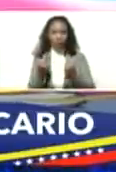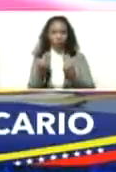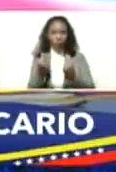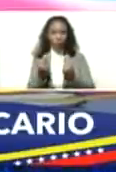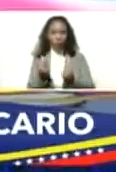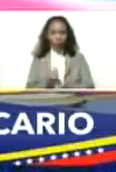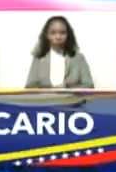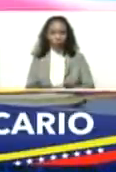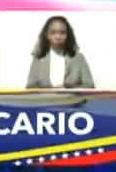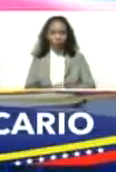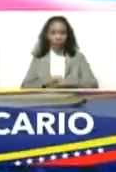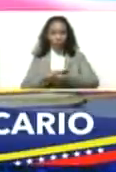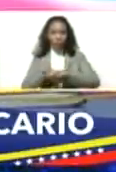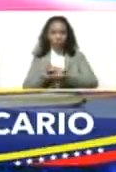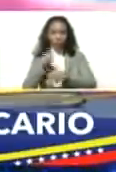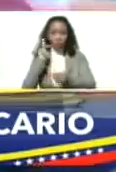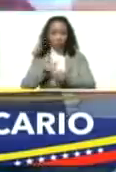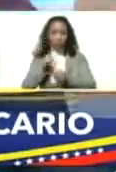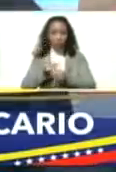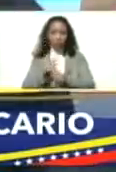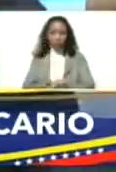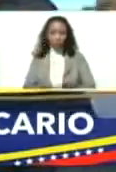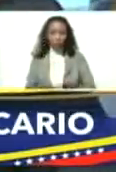y ministro de petróleo,